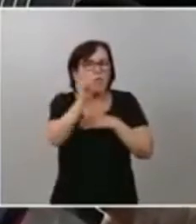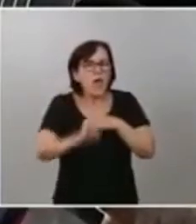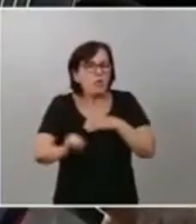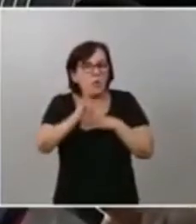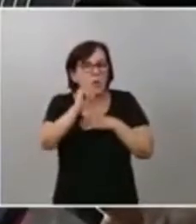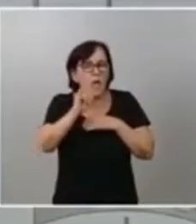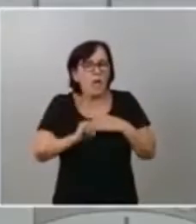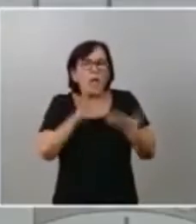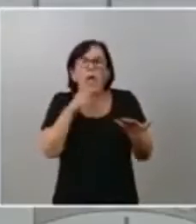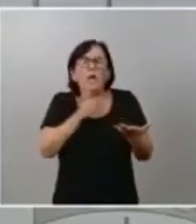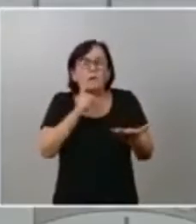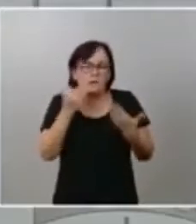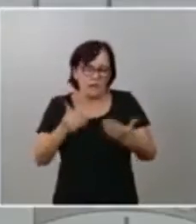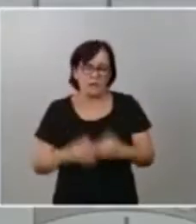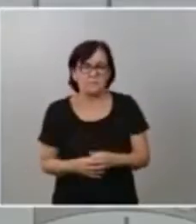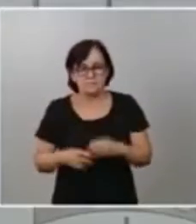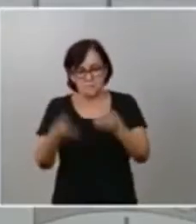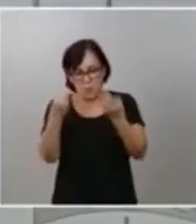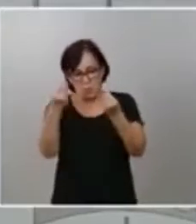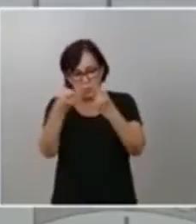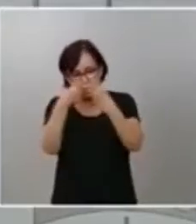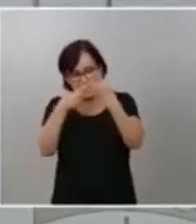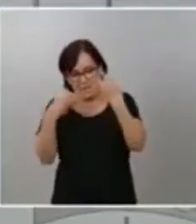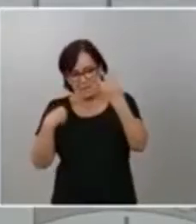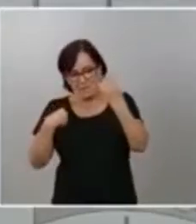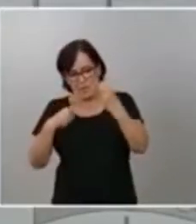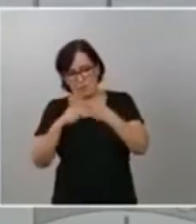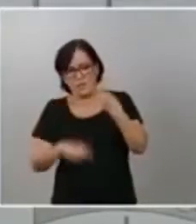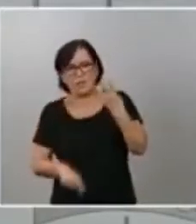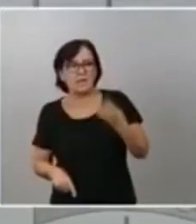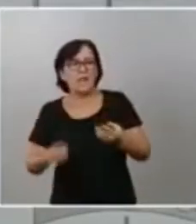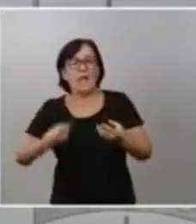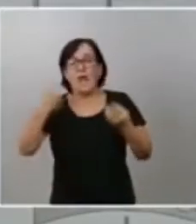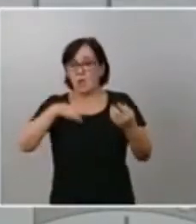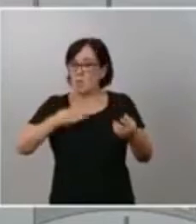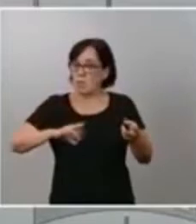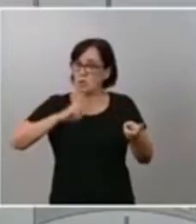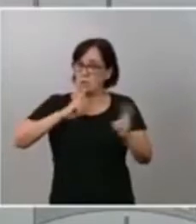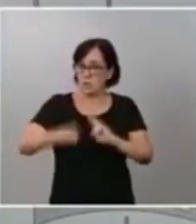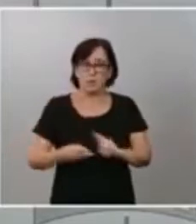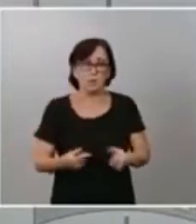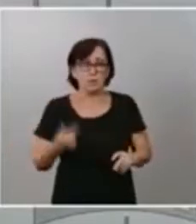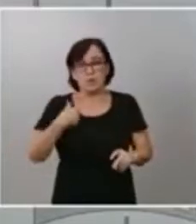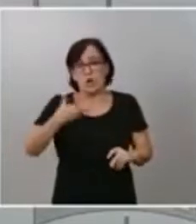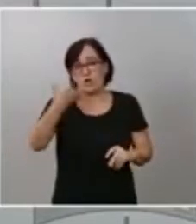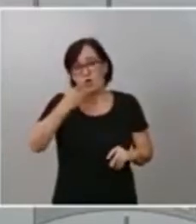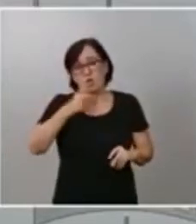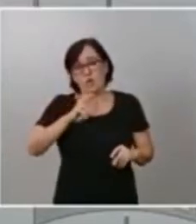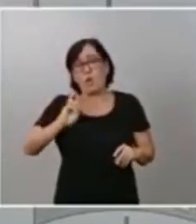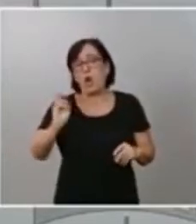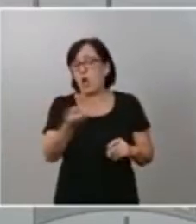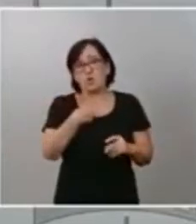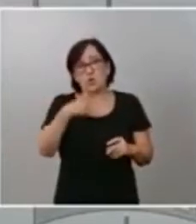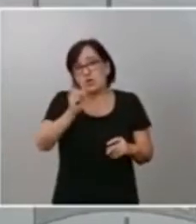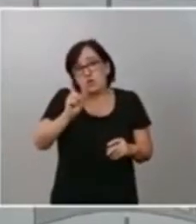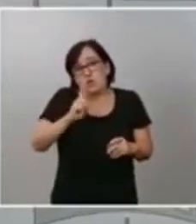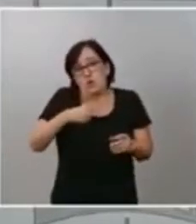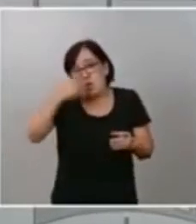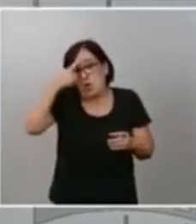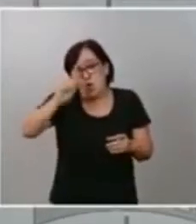Muchas gracias, Cristina. Muchas preguntas. Algunas que puedo, lógicamente, responder porque tengo el conocimiento y otras no porque no tengo el conocimiento. Pero sí le diré